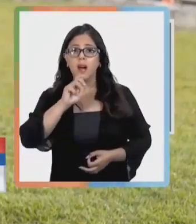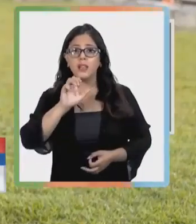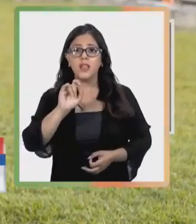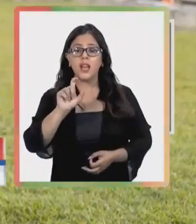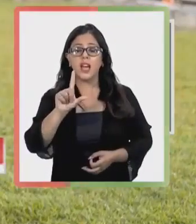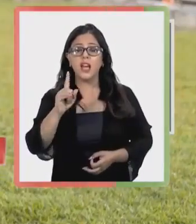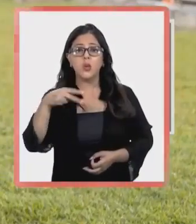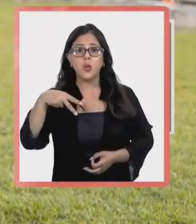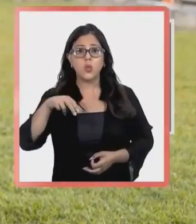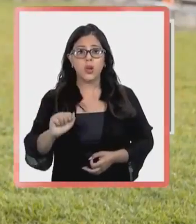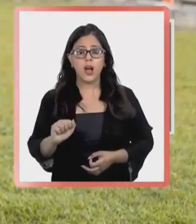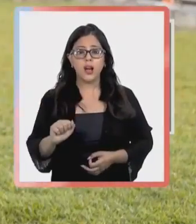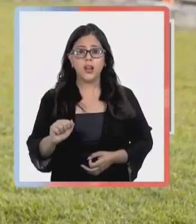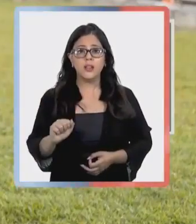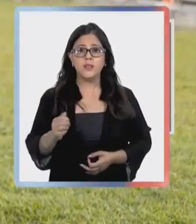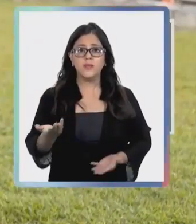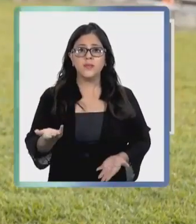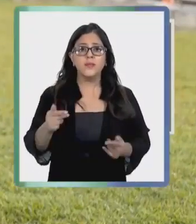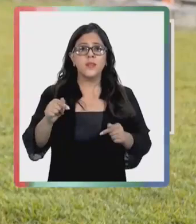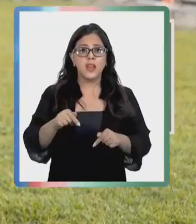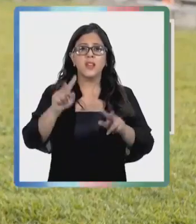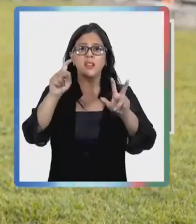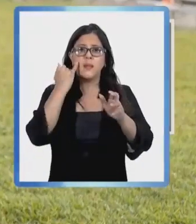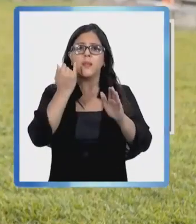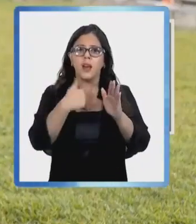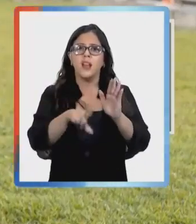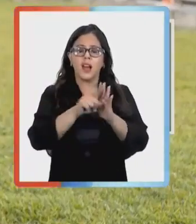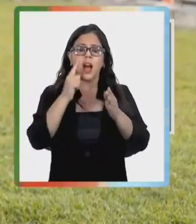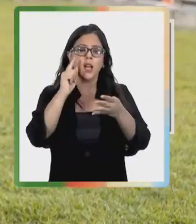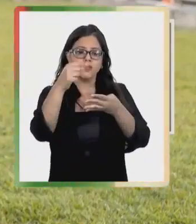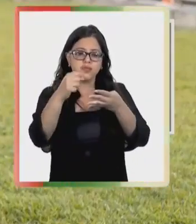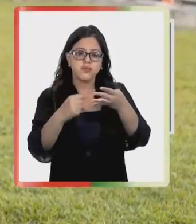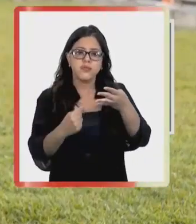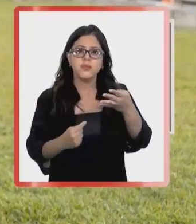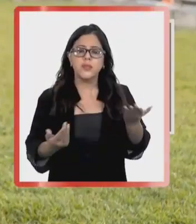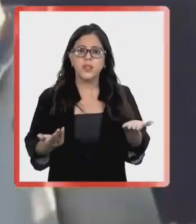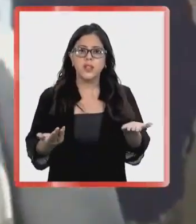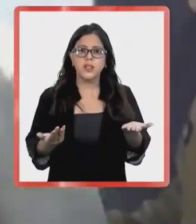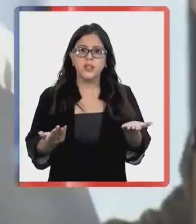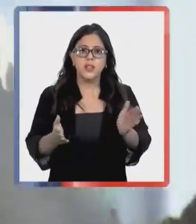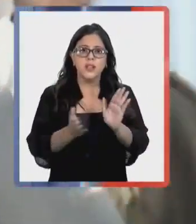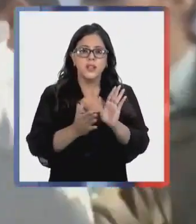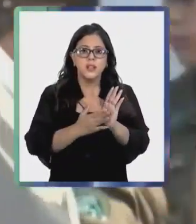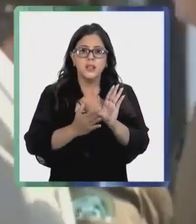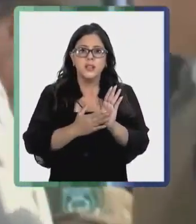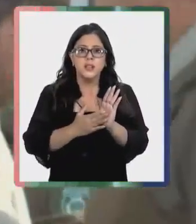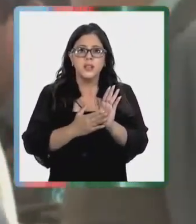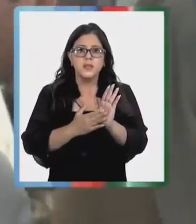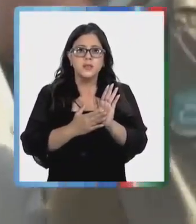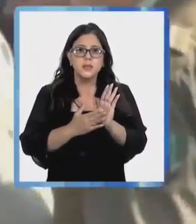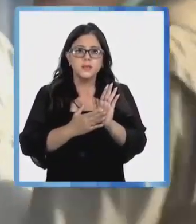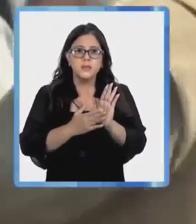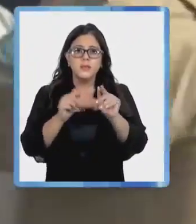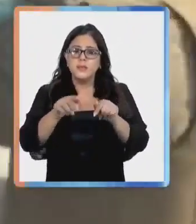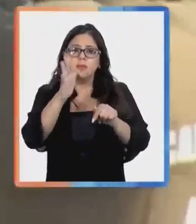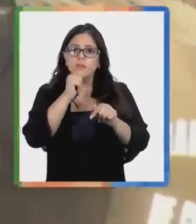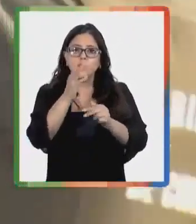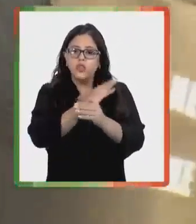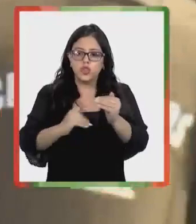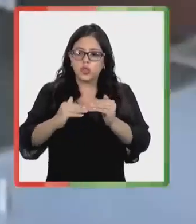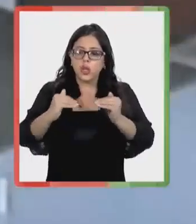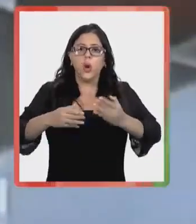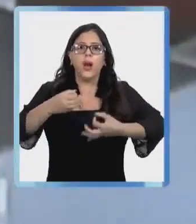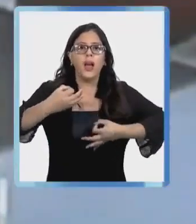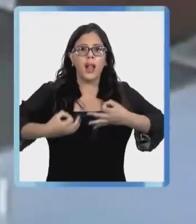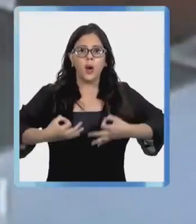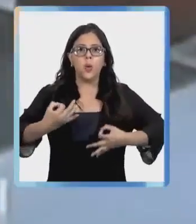Mateluna hubo irregularidades y una valoración de la prueba que no estuvo a la